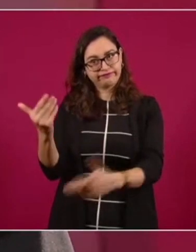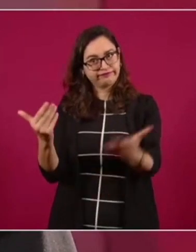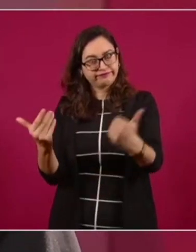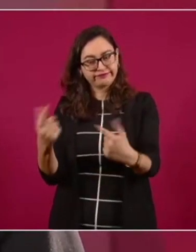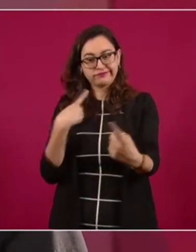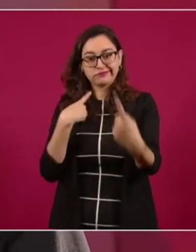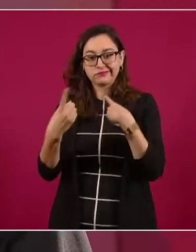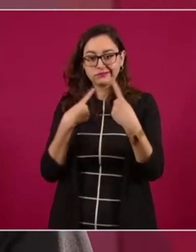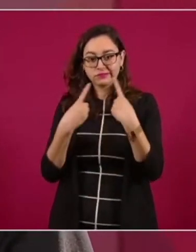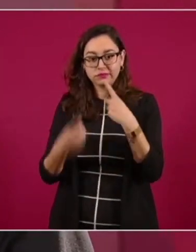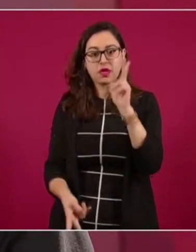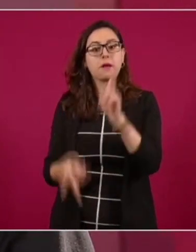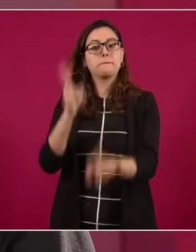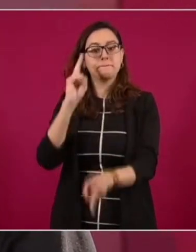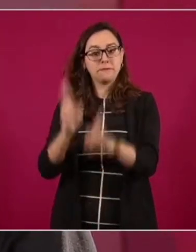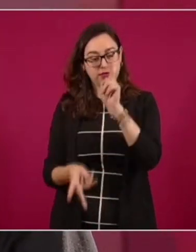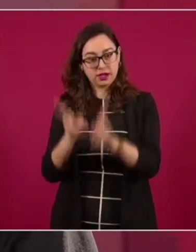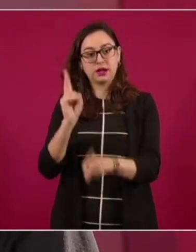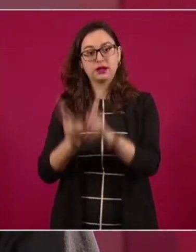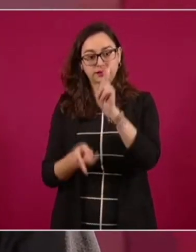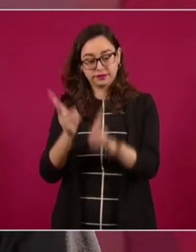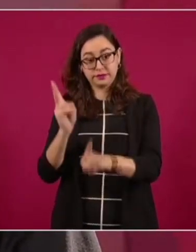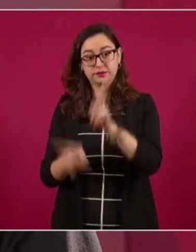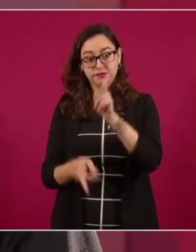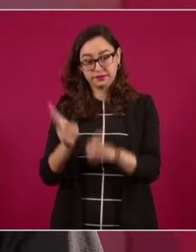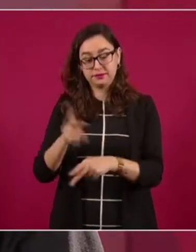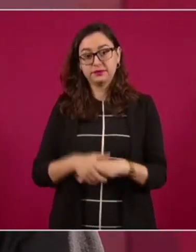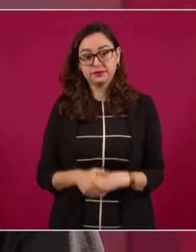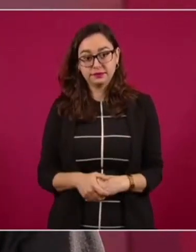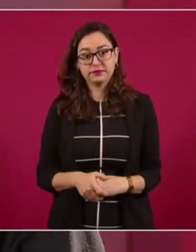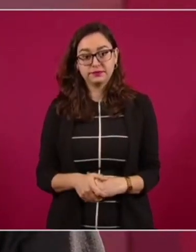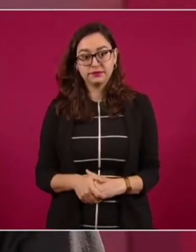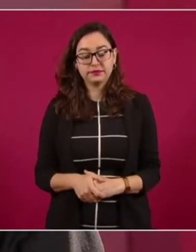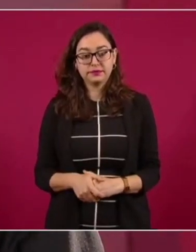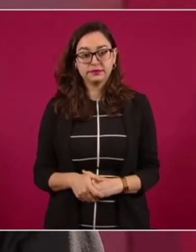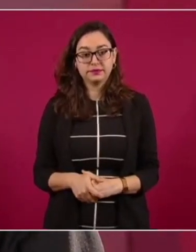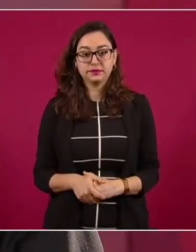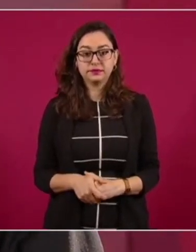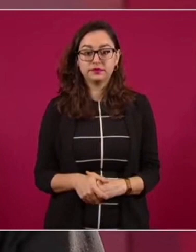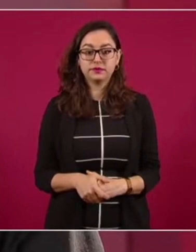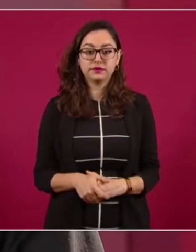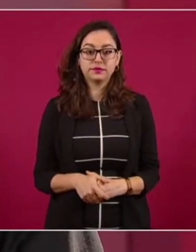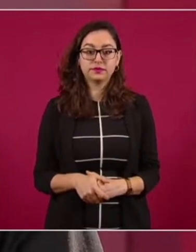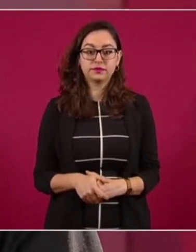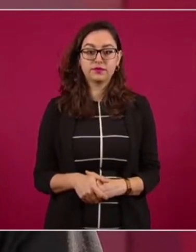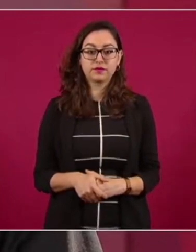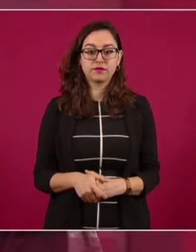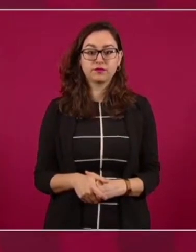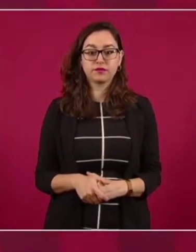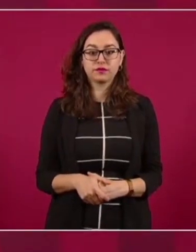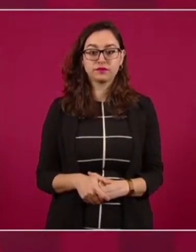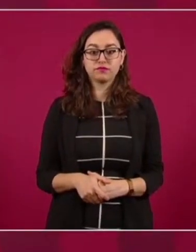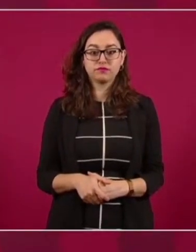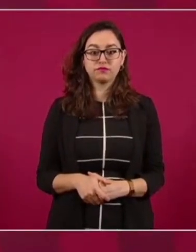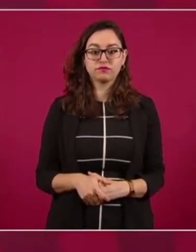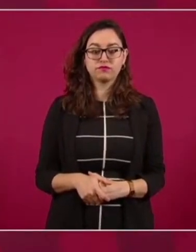que también se consiga